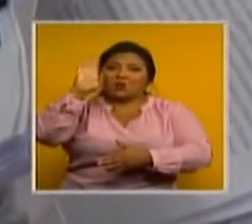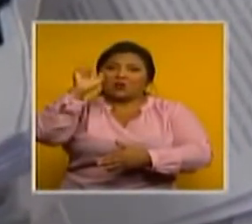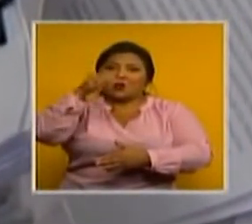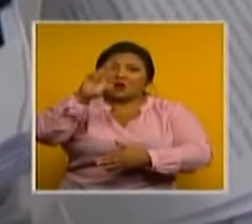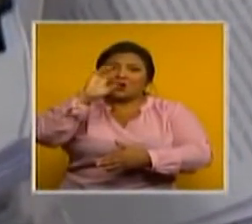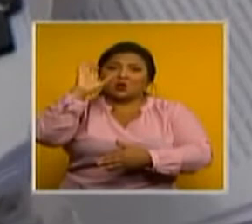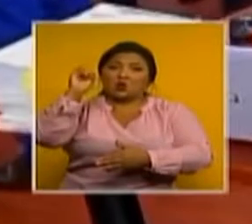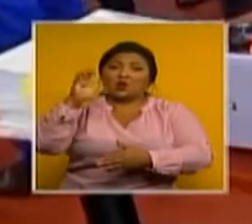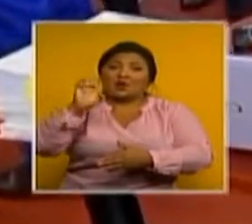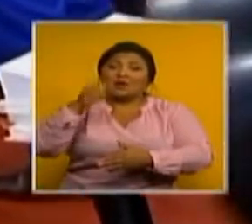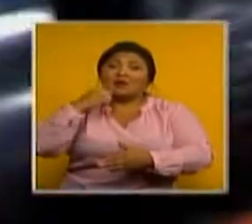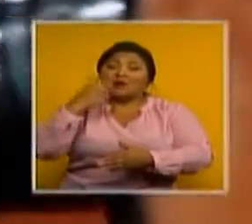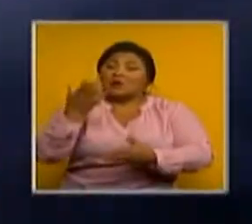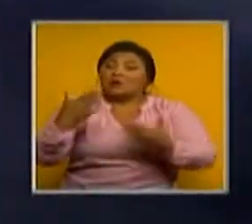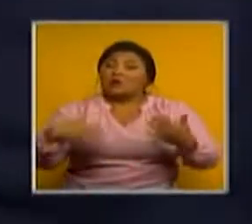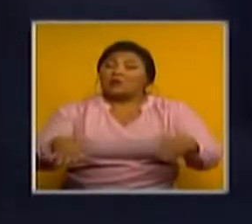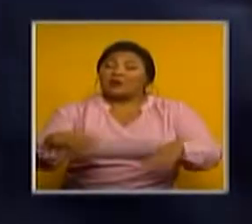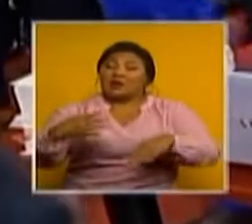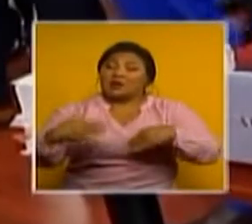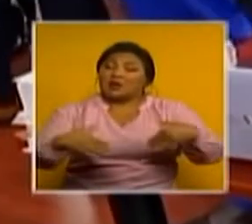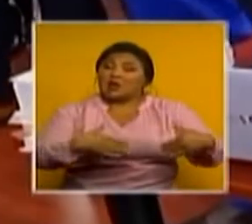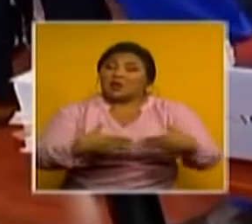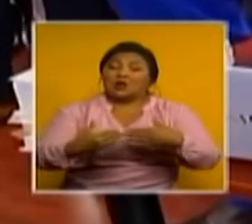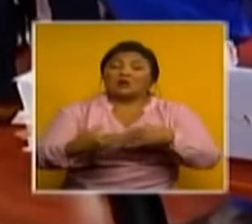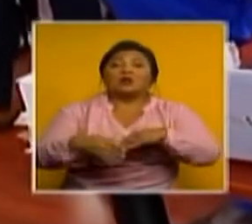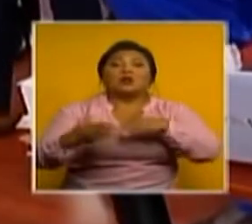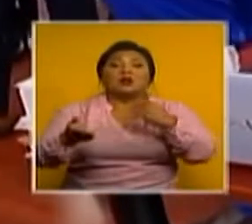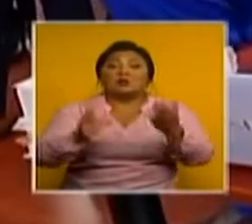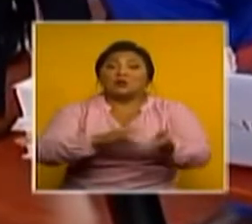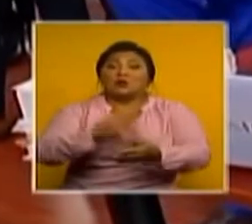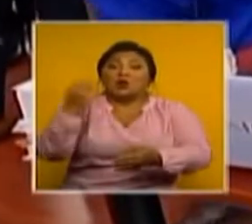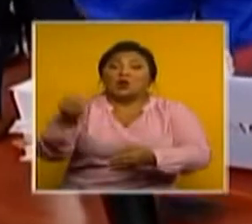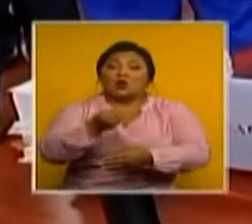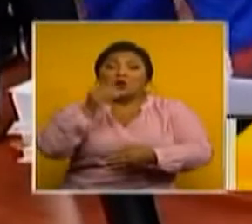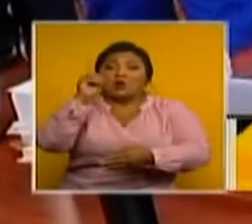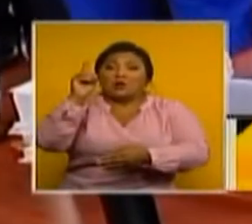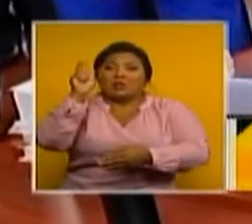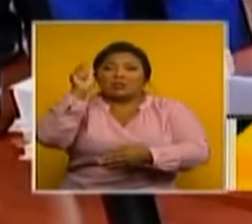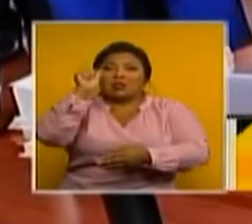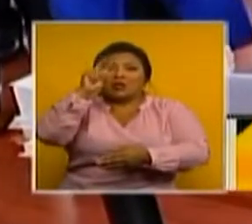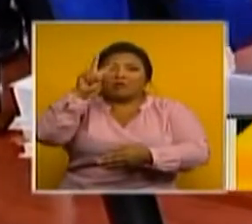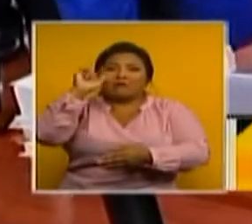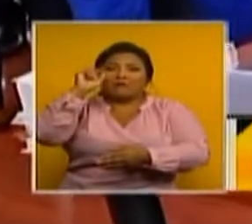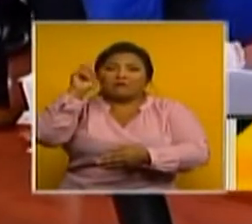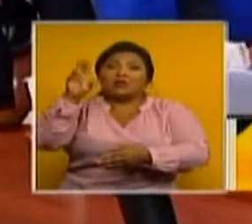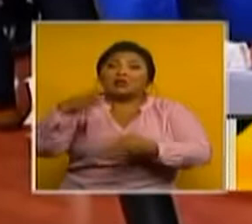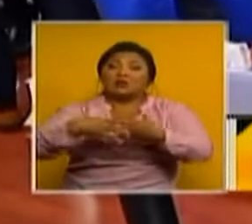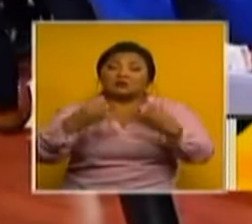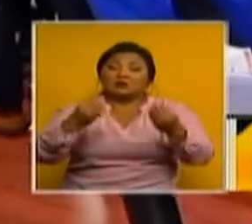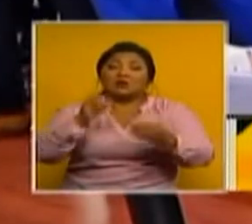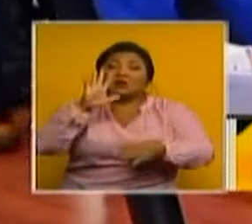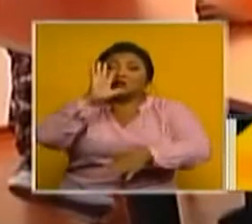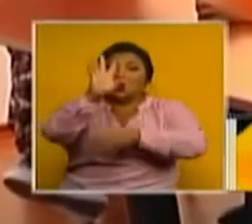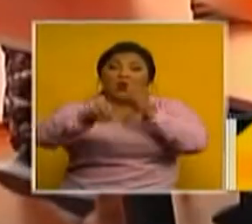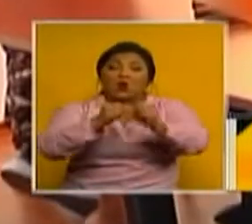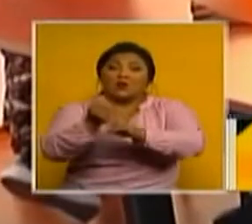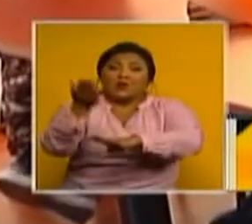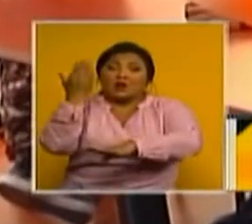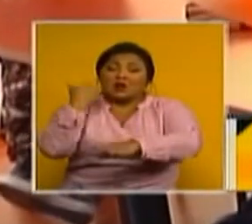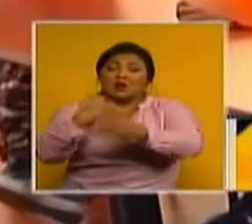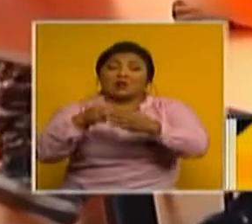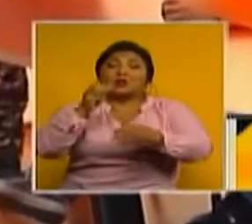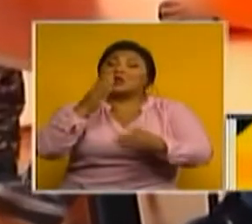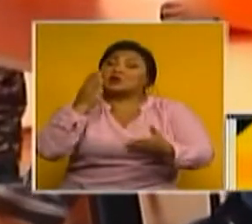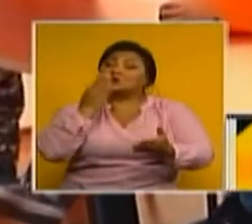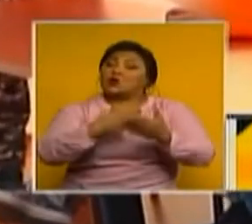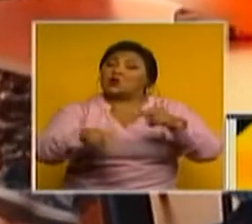participación en el delito de asesinato contra el joven David Romo, desaparecido hace cinco años. Con respecto a Mauro C, se suspenderá